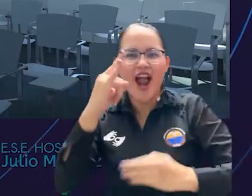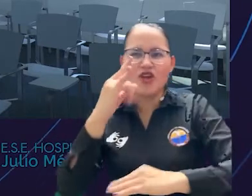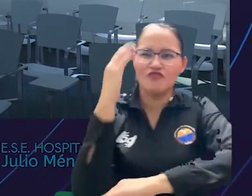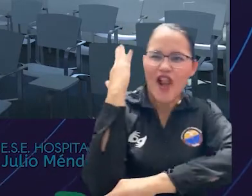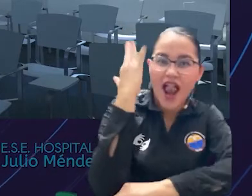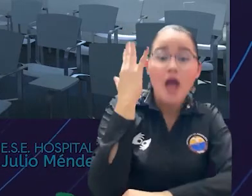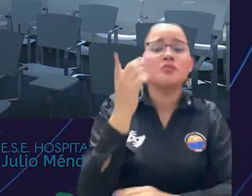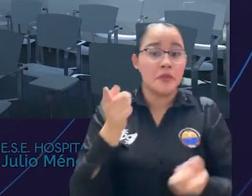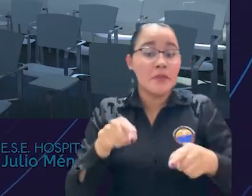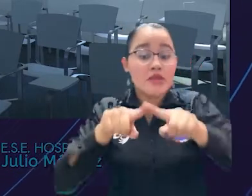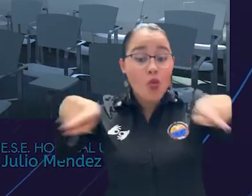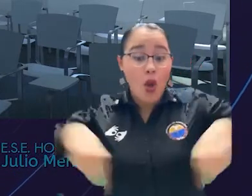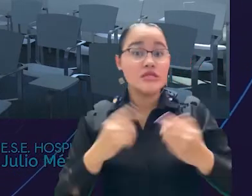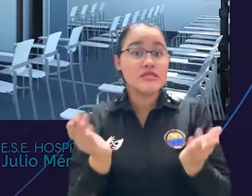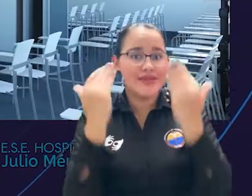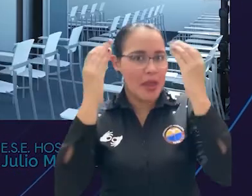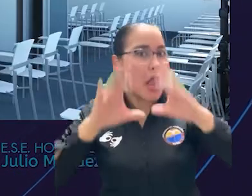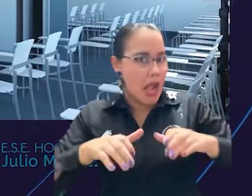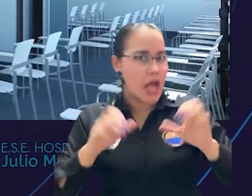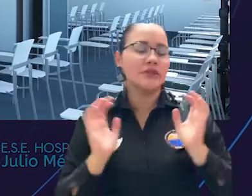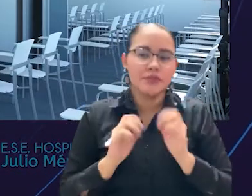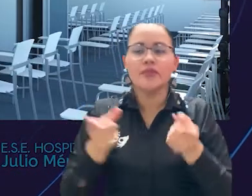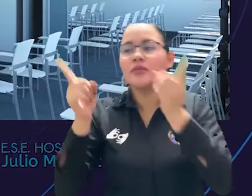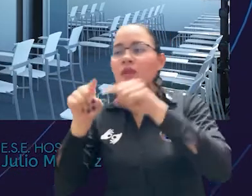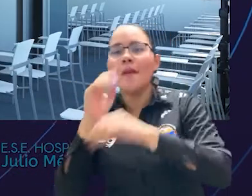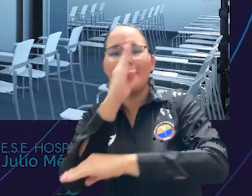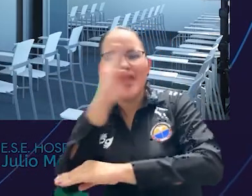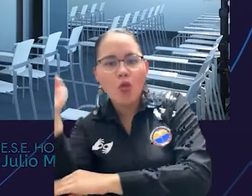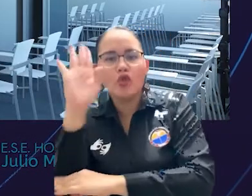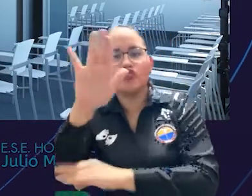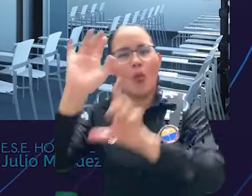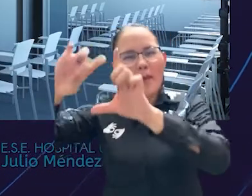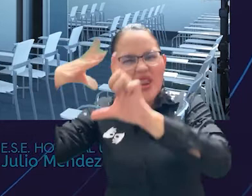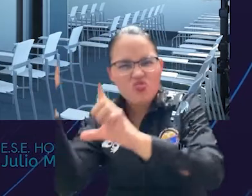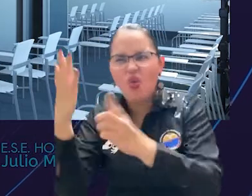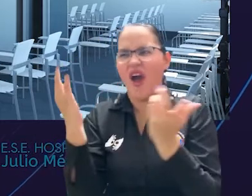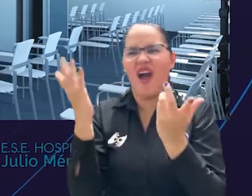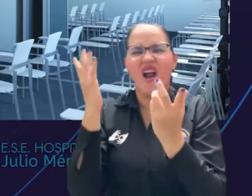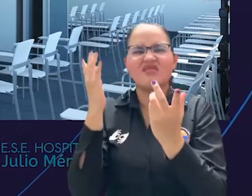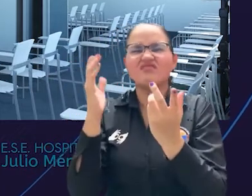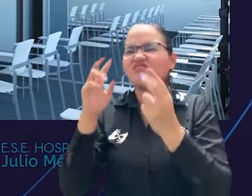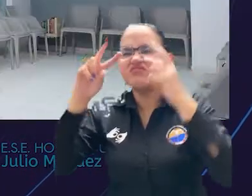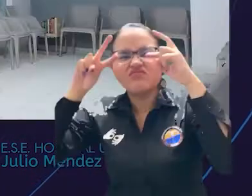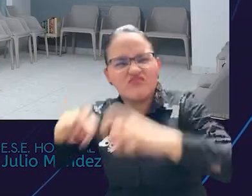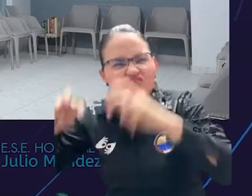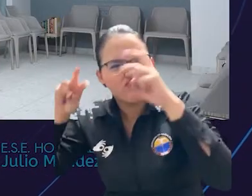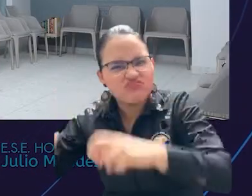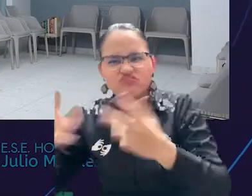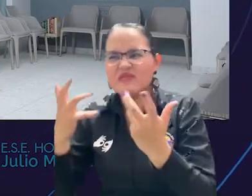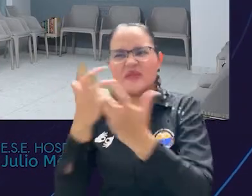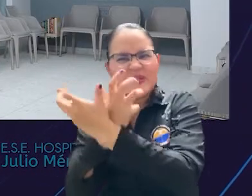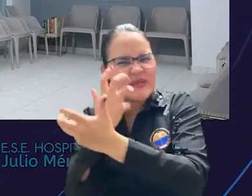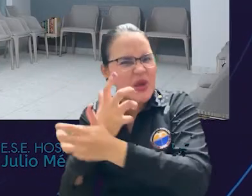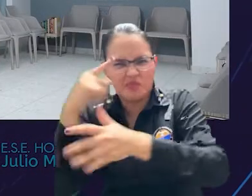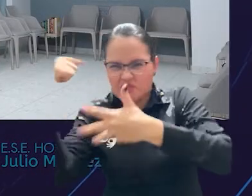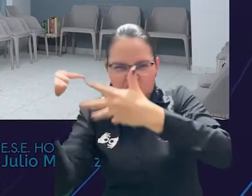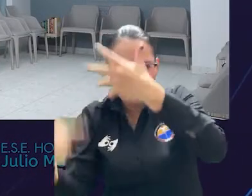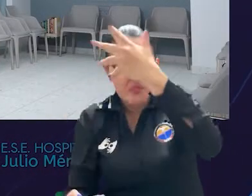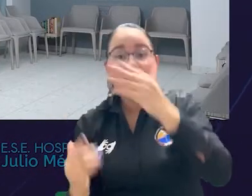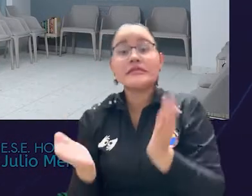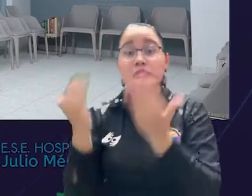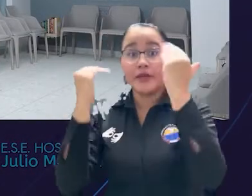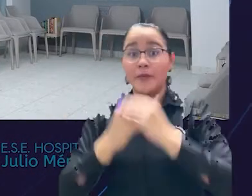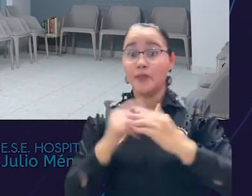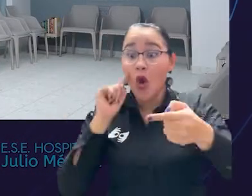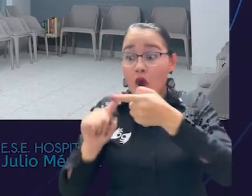auditorio que sirven como salones de clase, biblioteca virtual, precisamente todo el tema de consulta y bases de datos científicas que tiene la universidad,